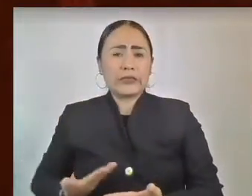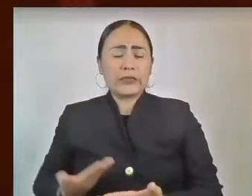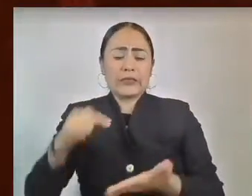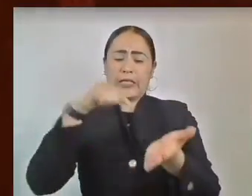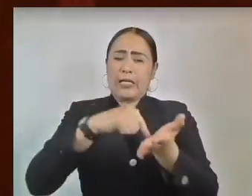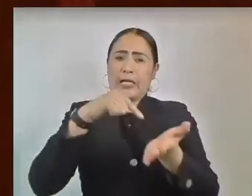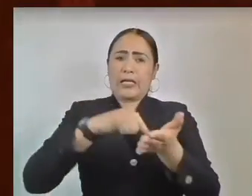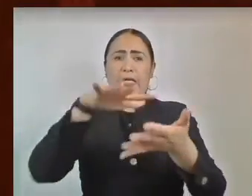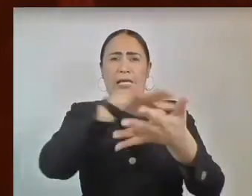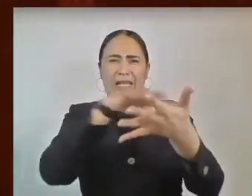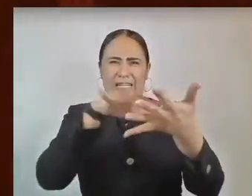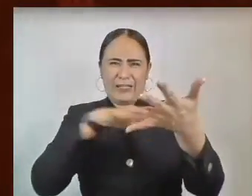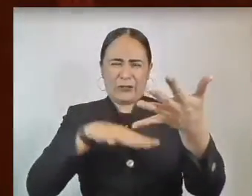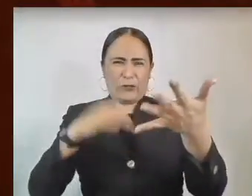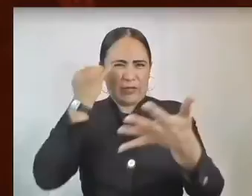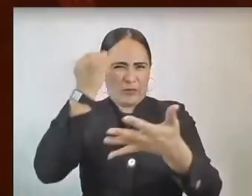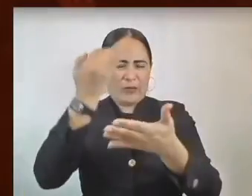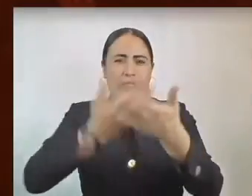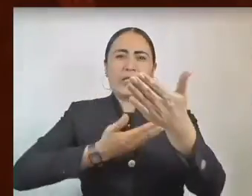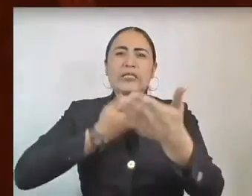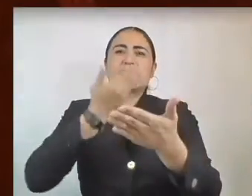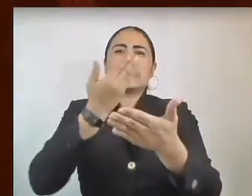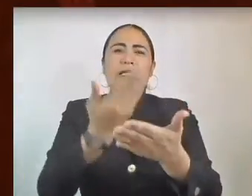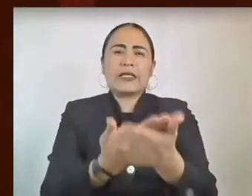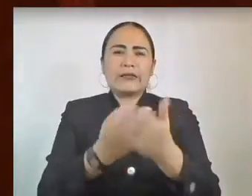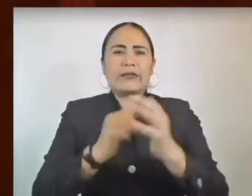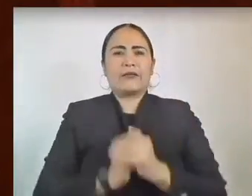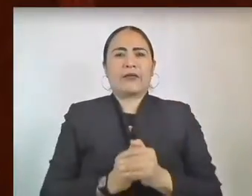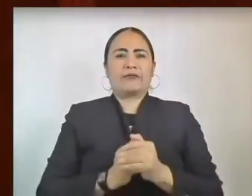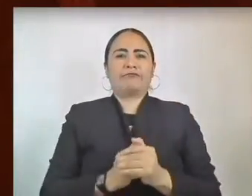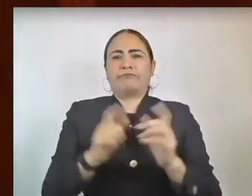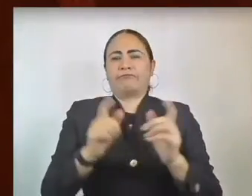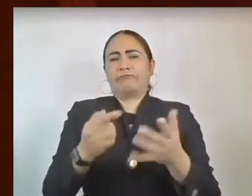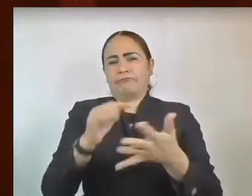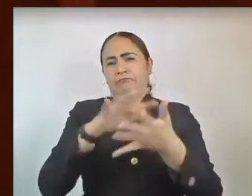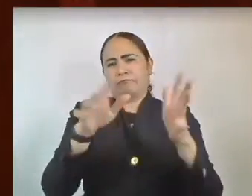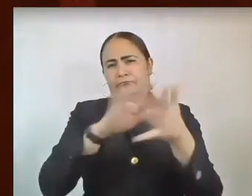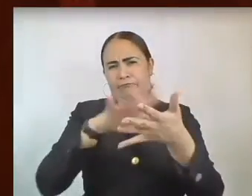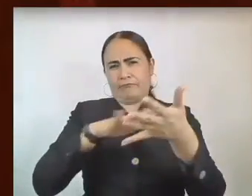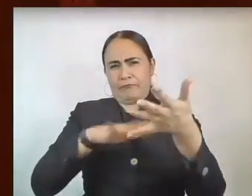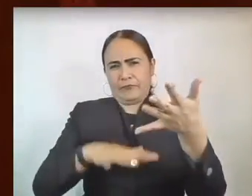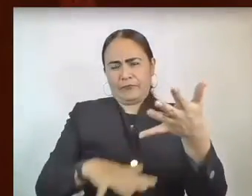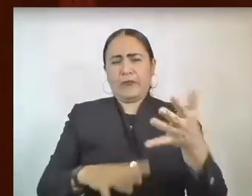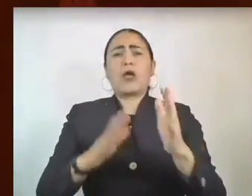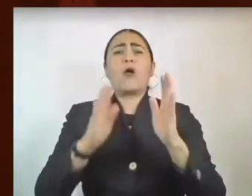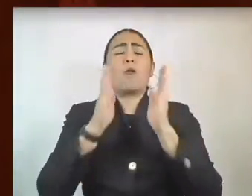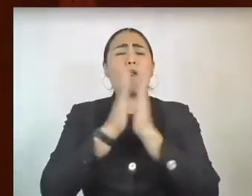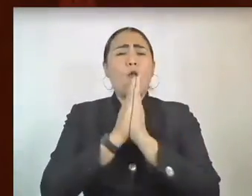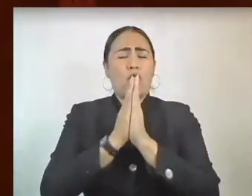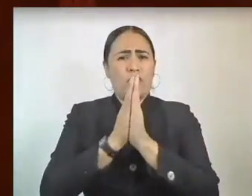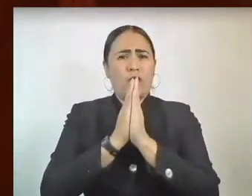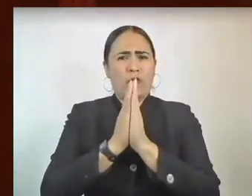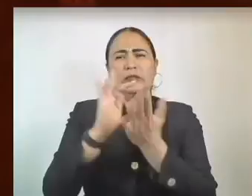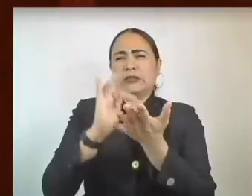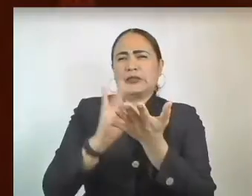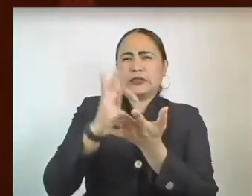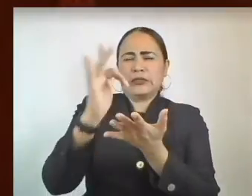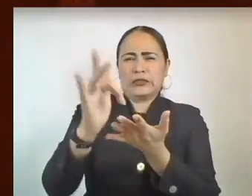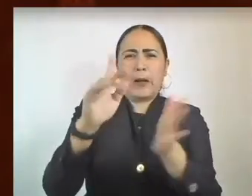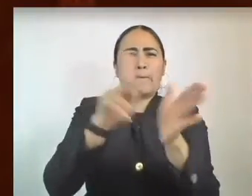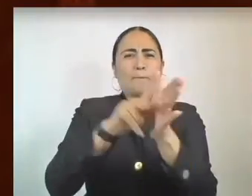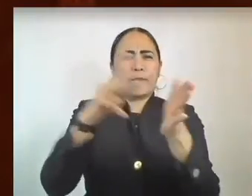presente iniciativa es una versión sucinta de la misma, mucho le agradeceré que tanto en la Gaceta